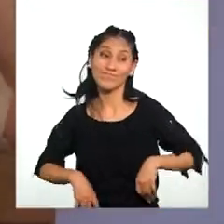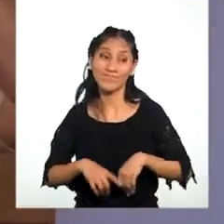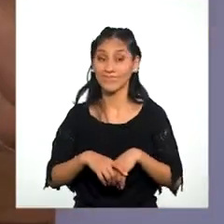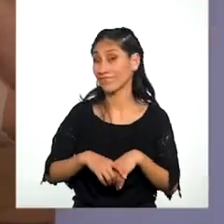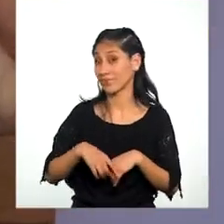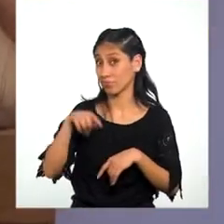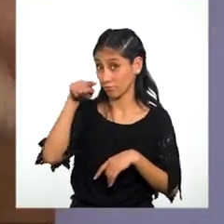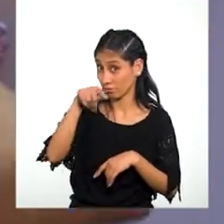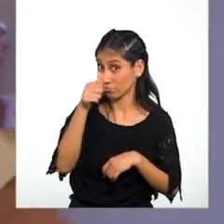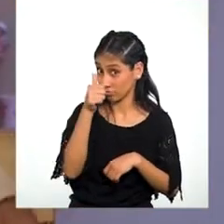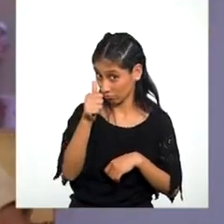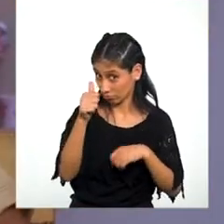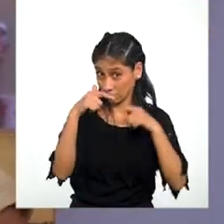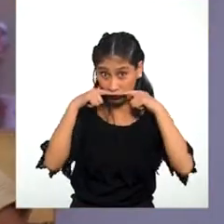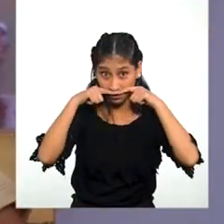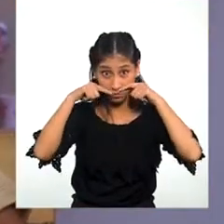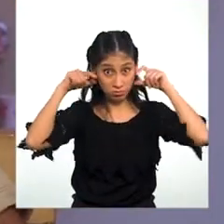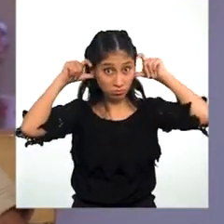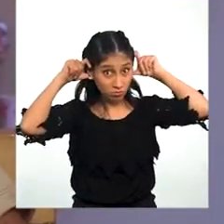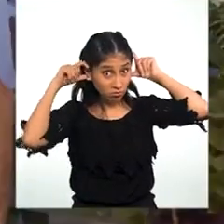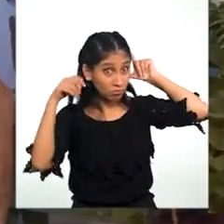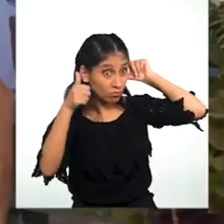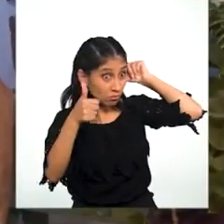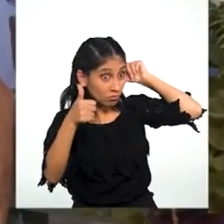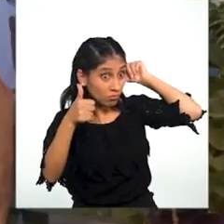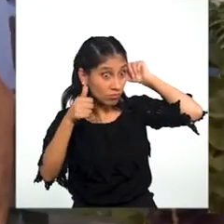¿Así se usa La mascarilla